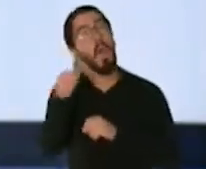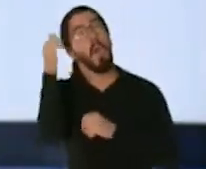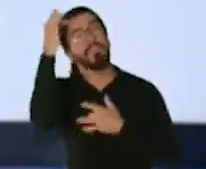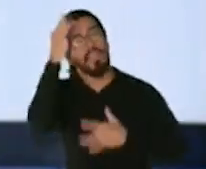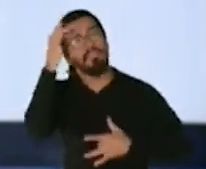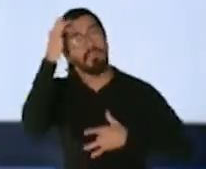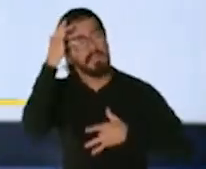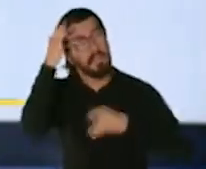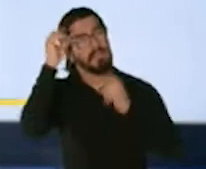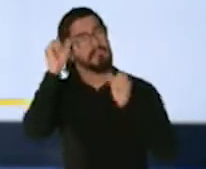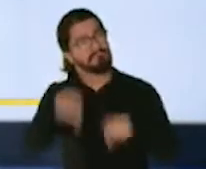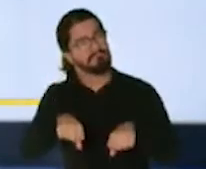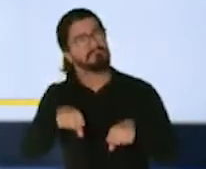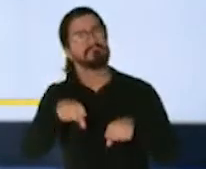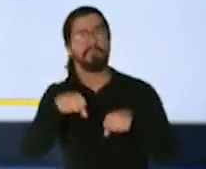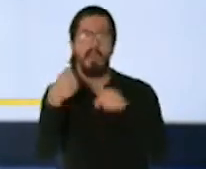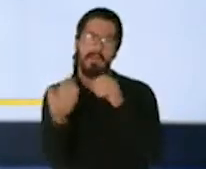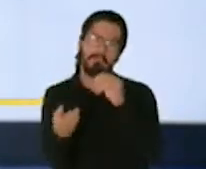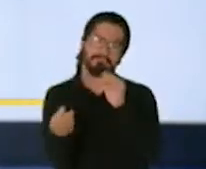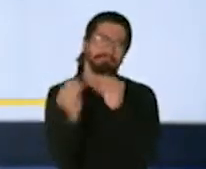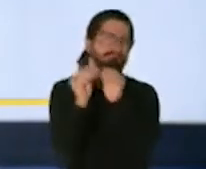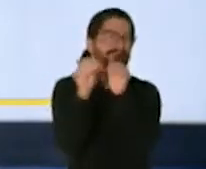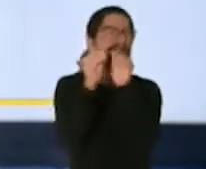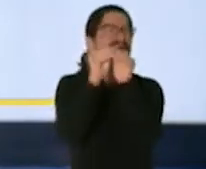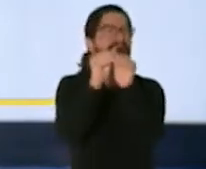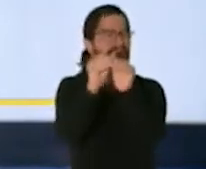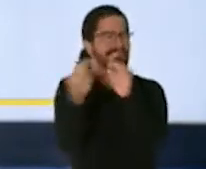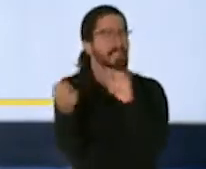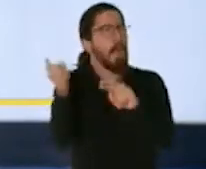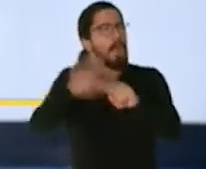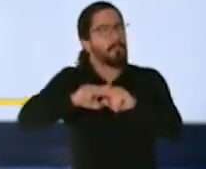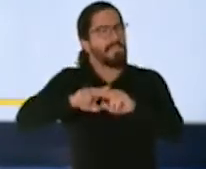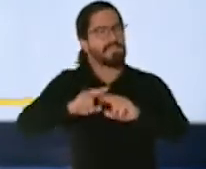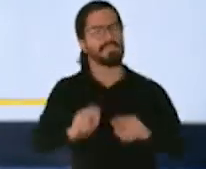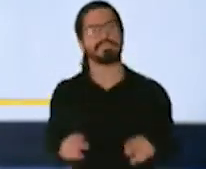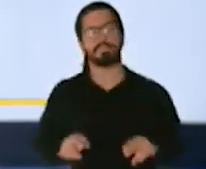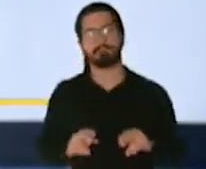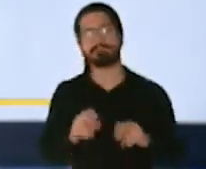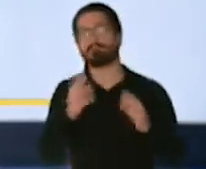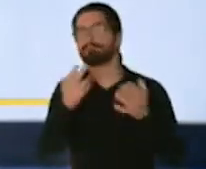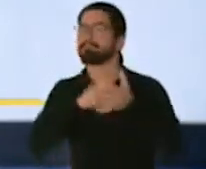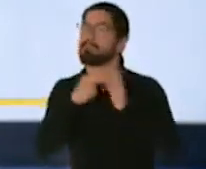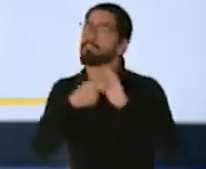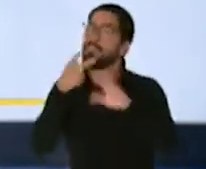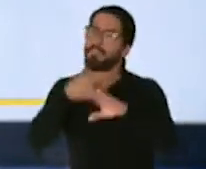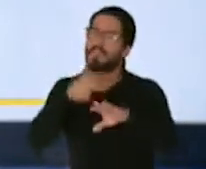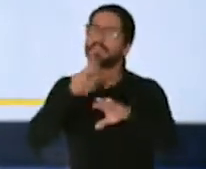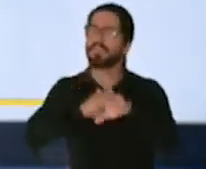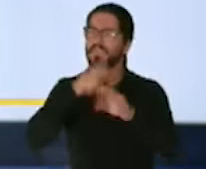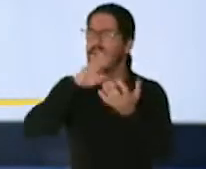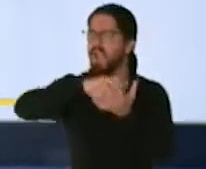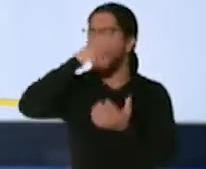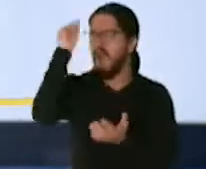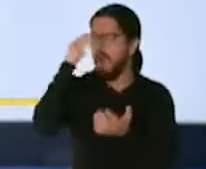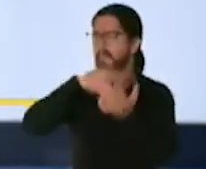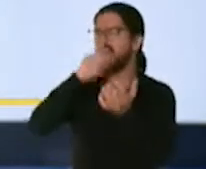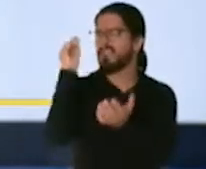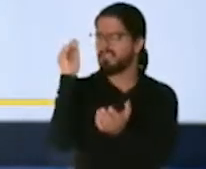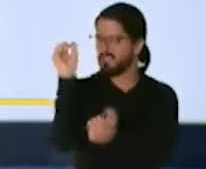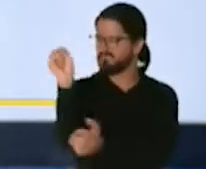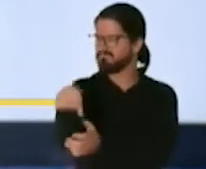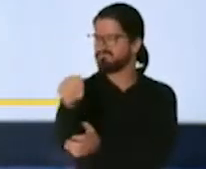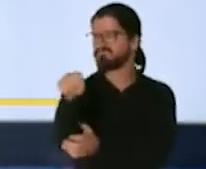continuar y yo creo que Puerto Rico tiene que aprender y hemos aprendido de esto y pues son lesiones que en el 1918